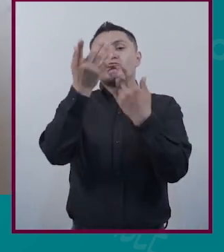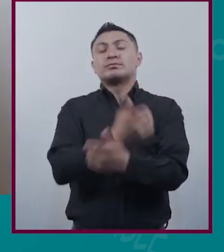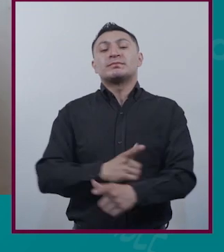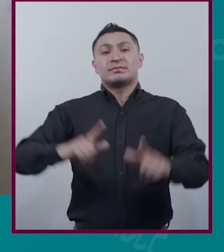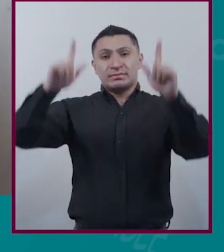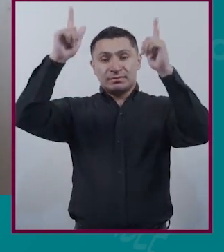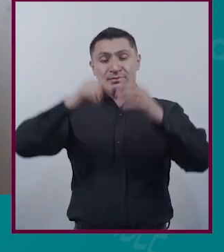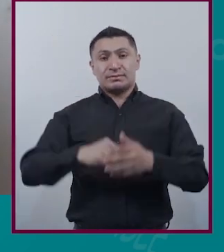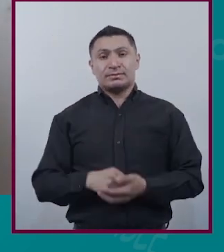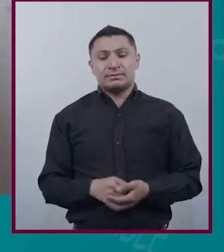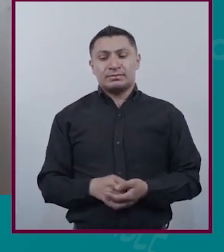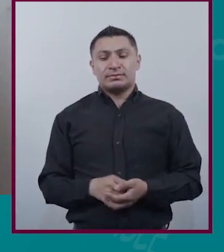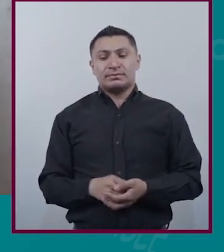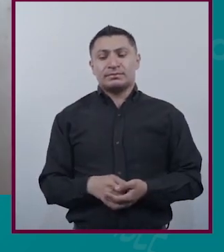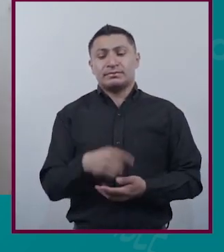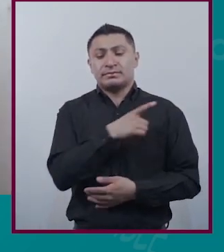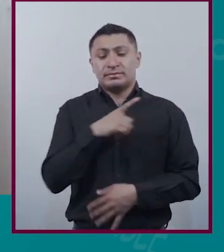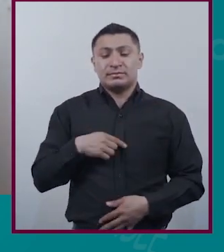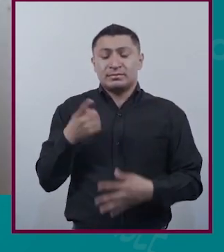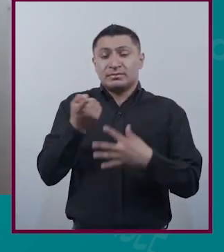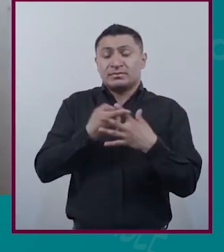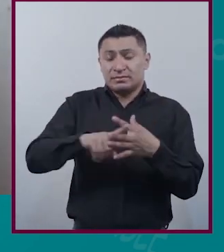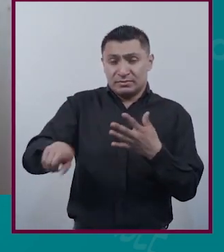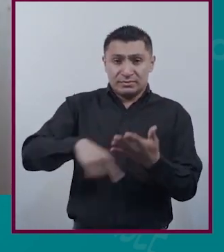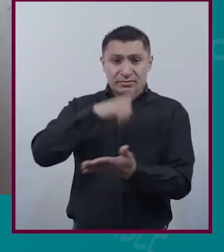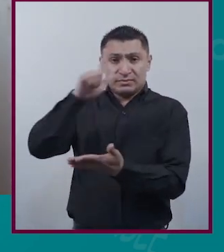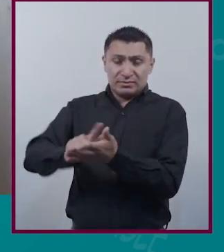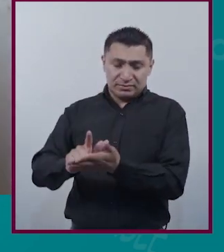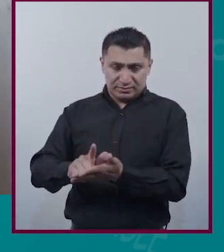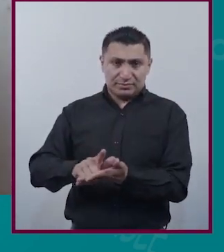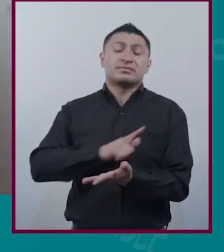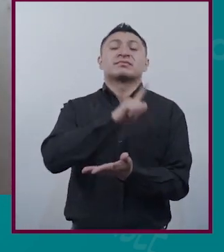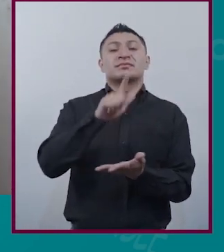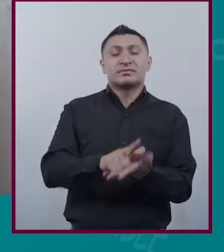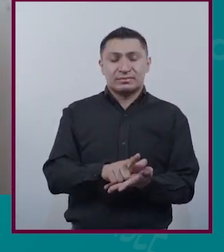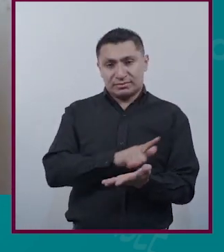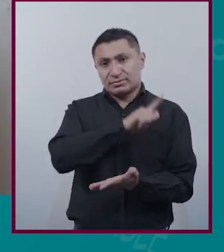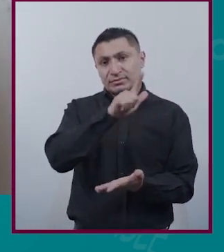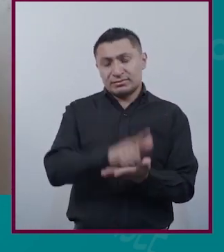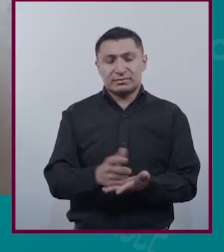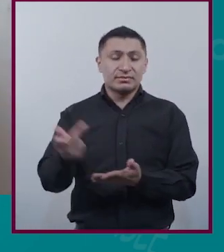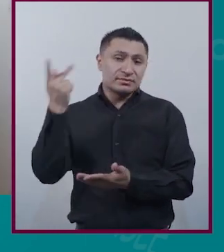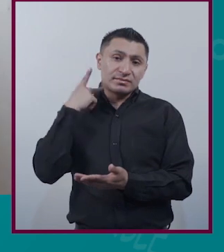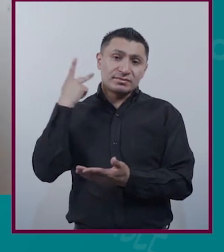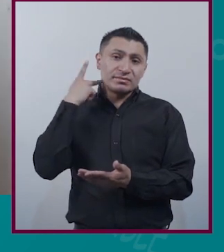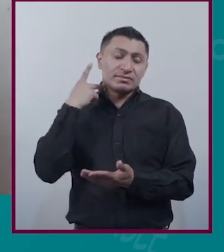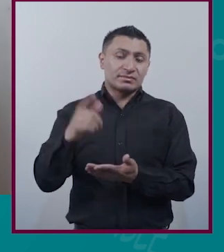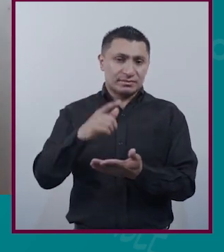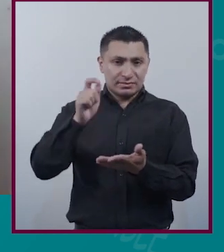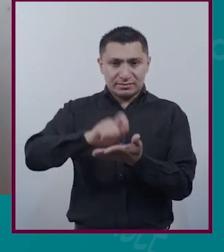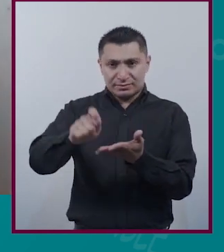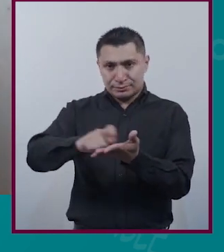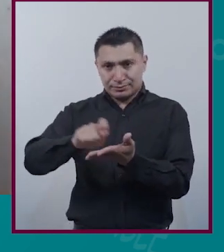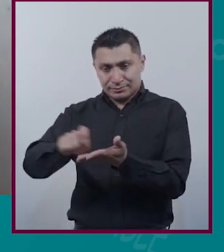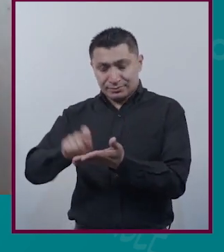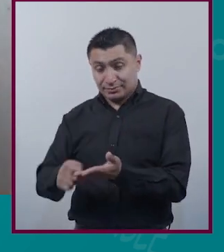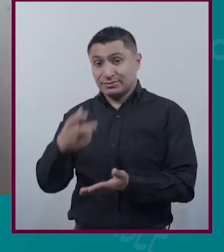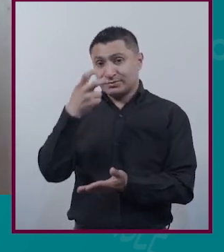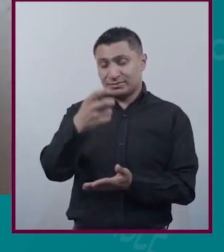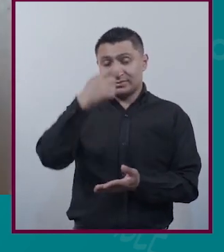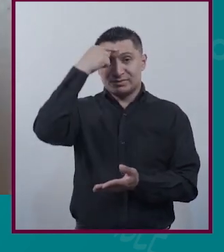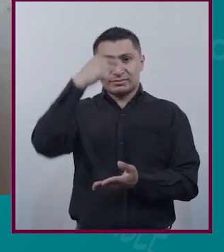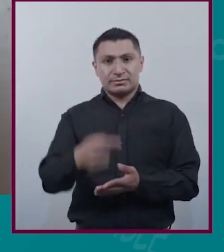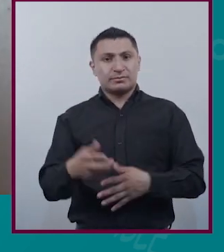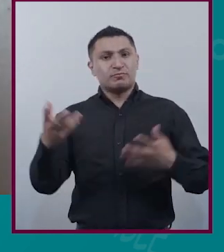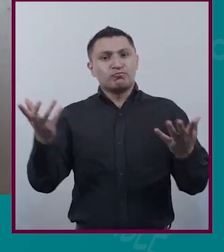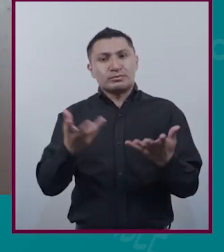Se debe iniciar desde las legislaciones y las políticas que ya están creadas Para poder